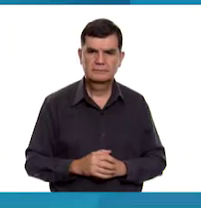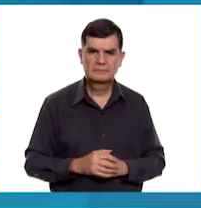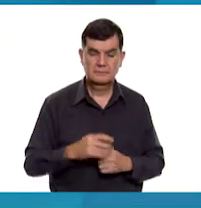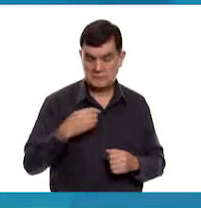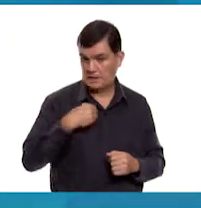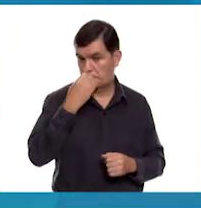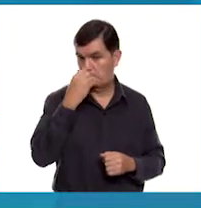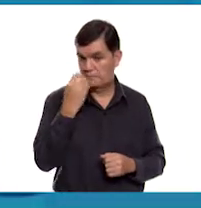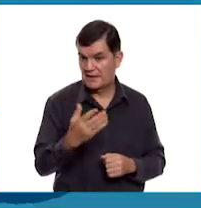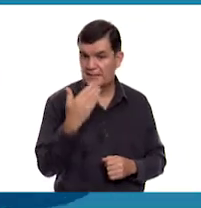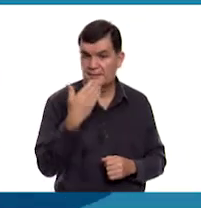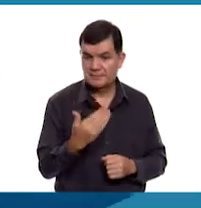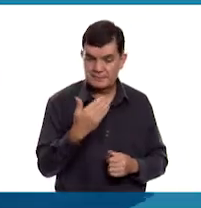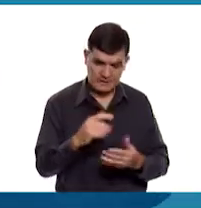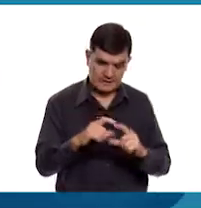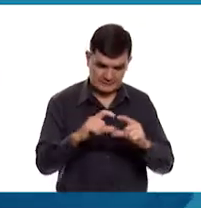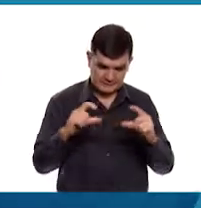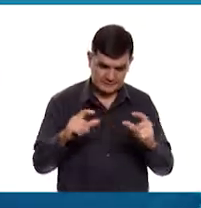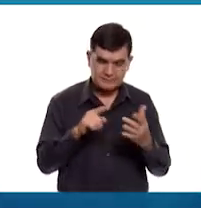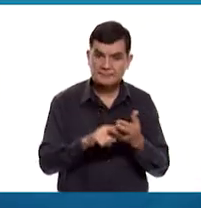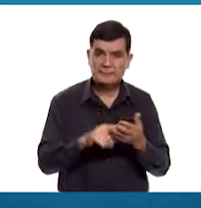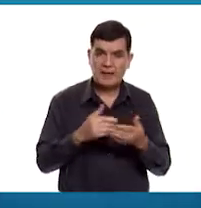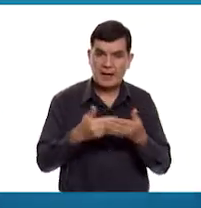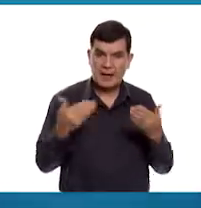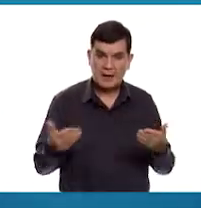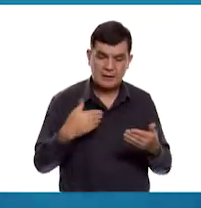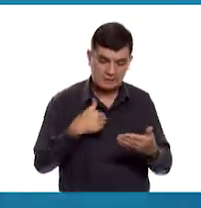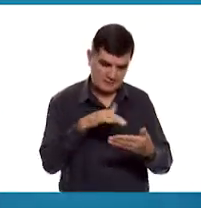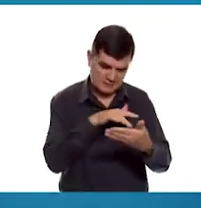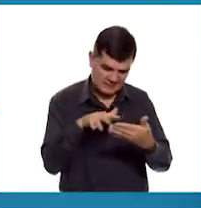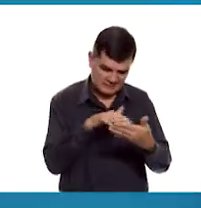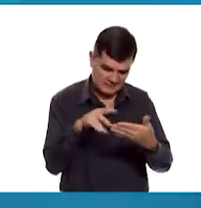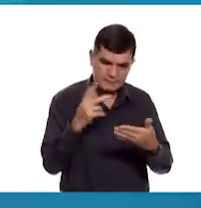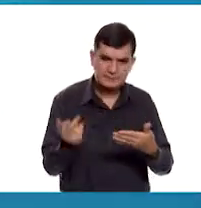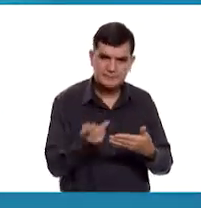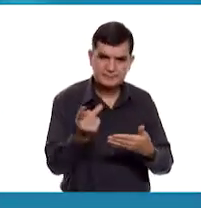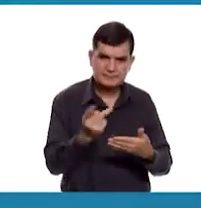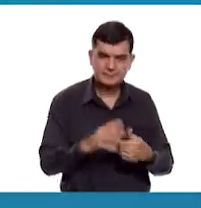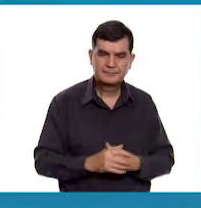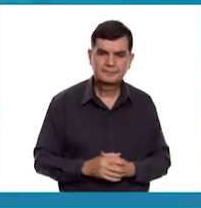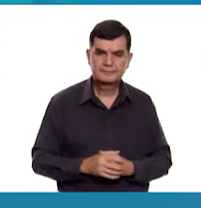Maravilloso, niños. Muy bien. Ahora, vamos a leer la pregunta.